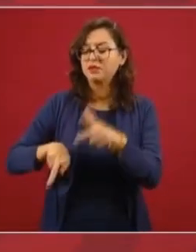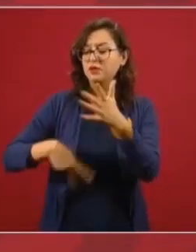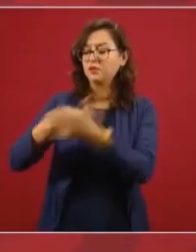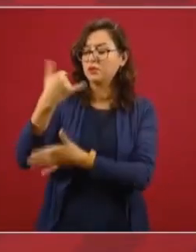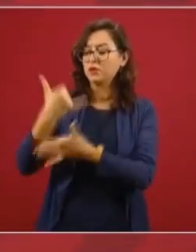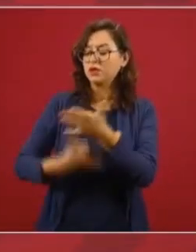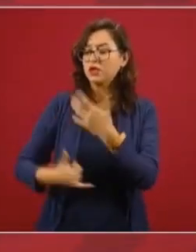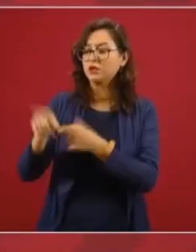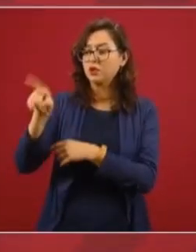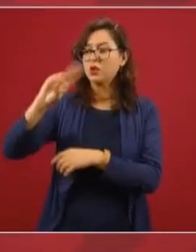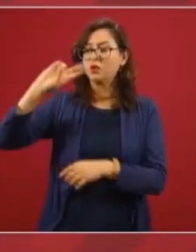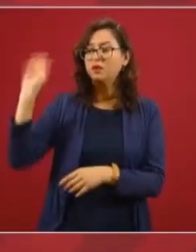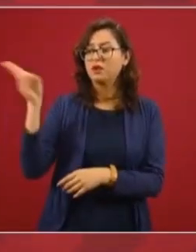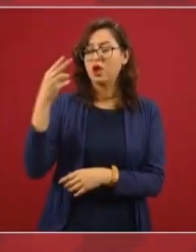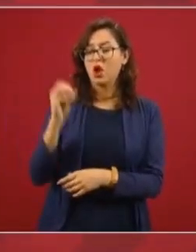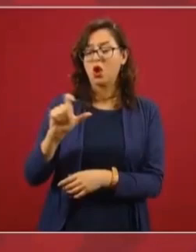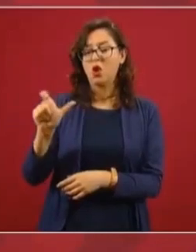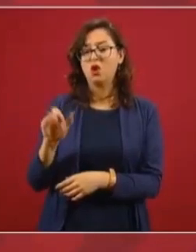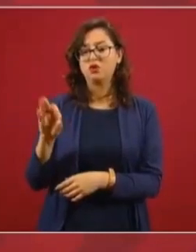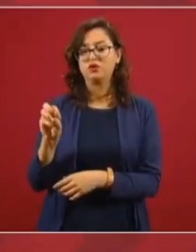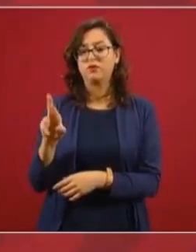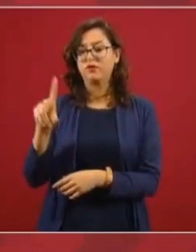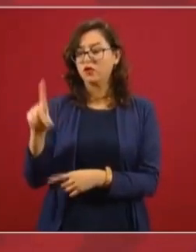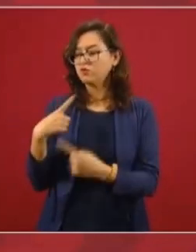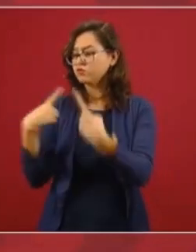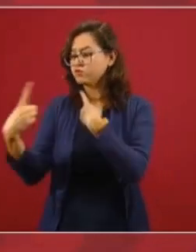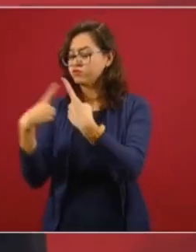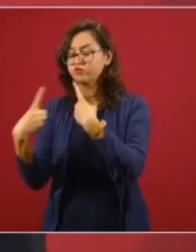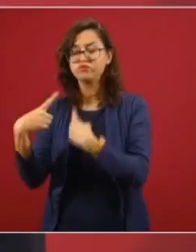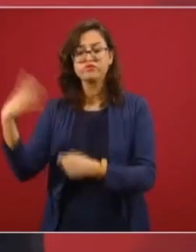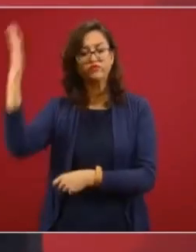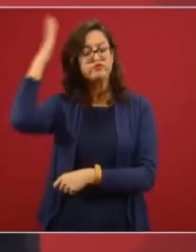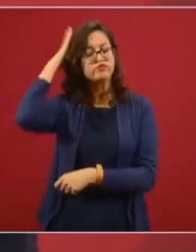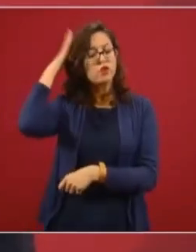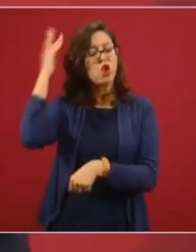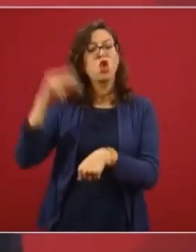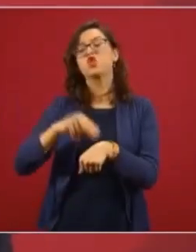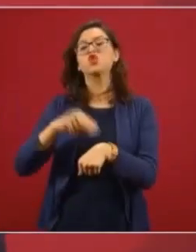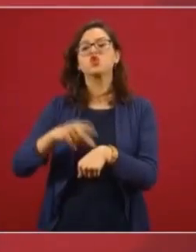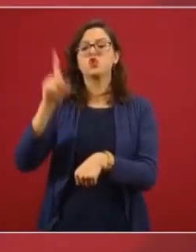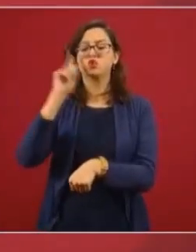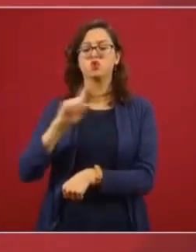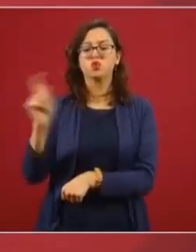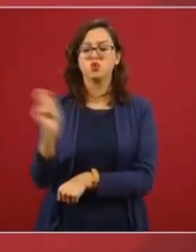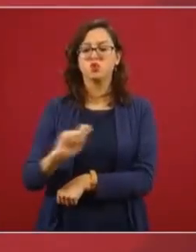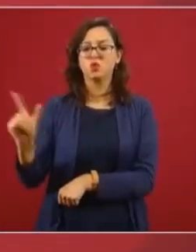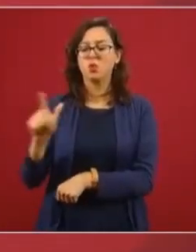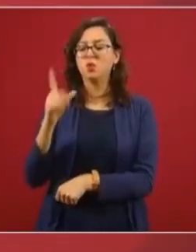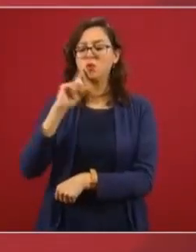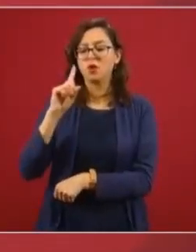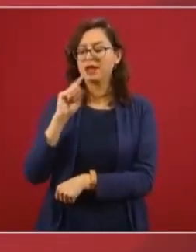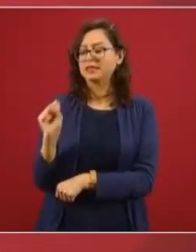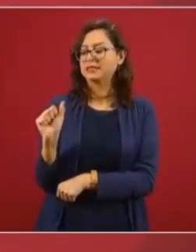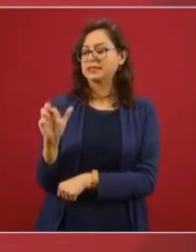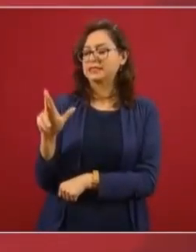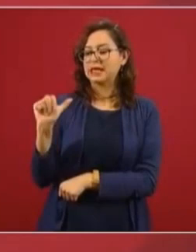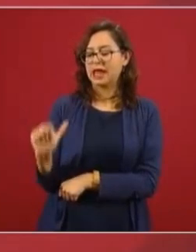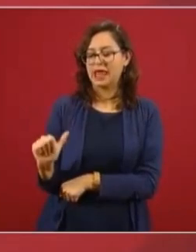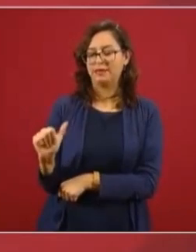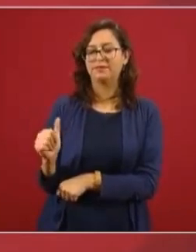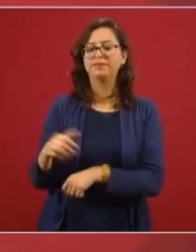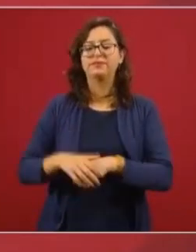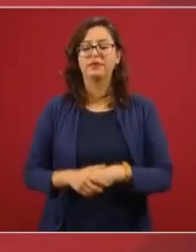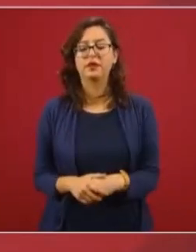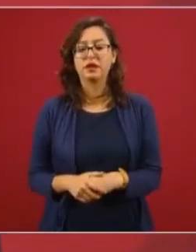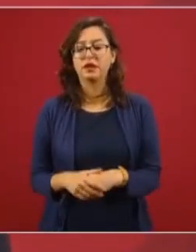Universidad de Oxford, encabezado por la muy admirable doctora investigadora en vacunas, Sara Gilbert, quien tan